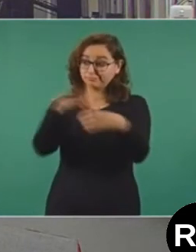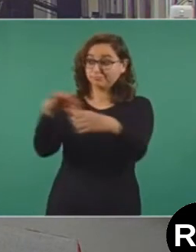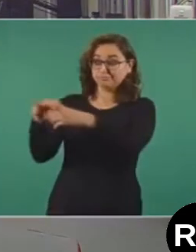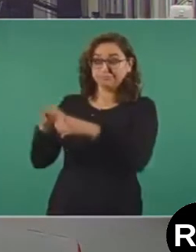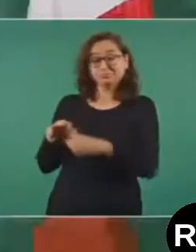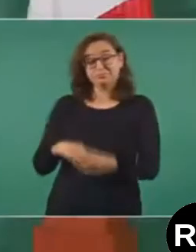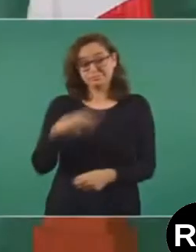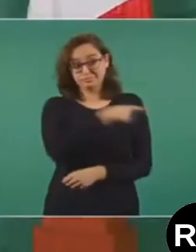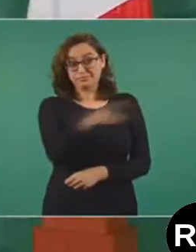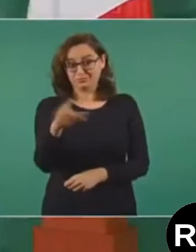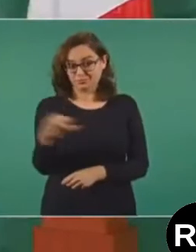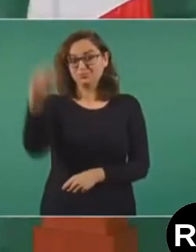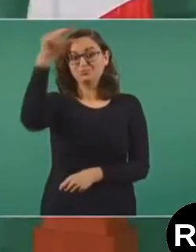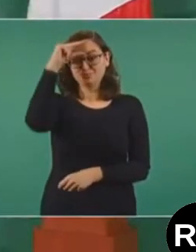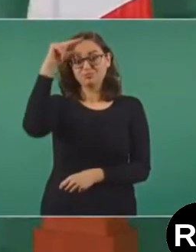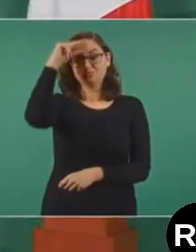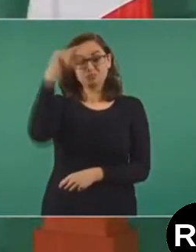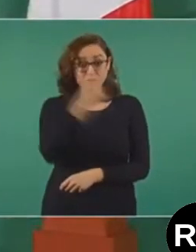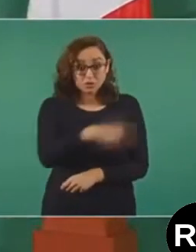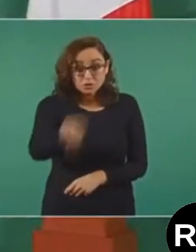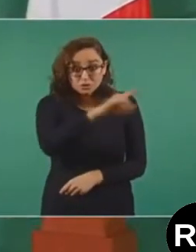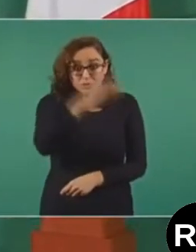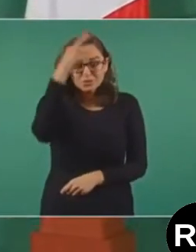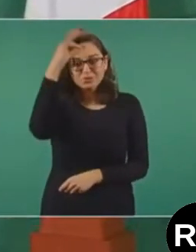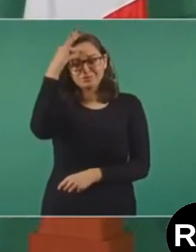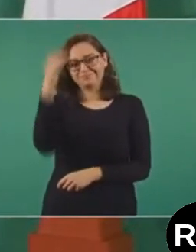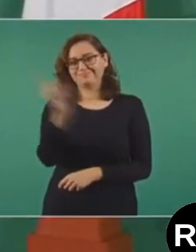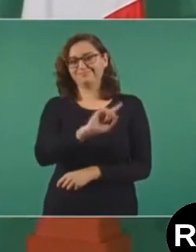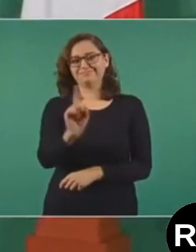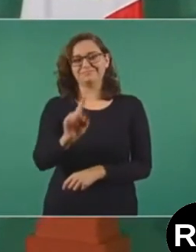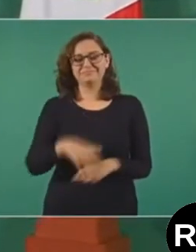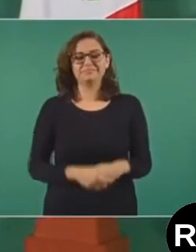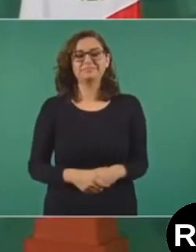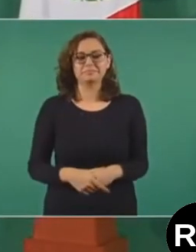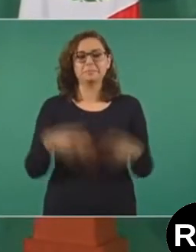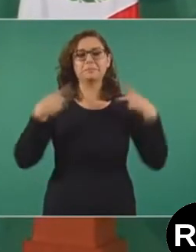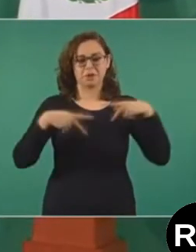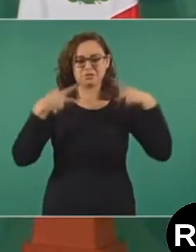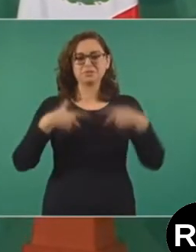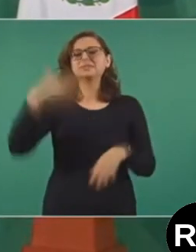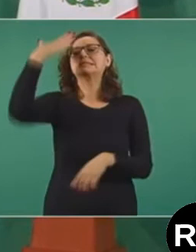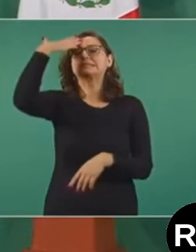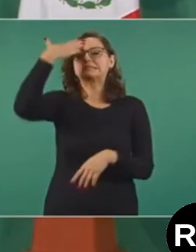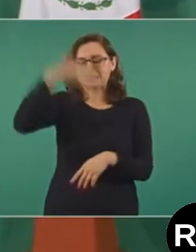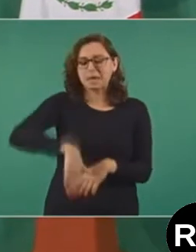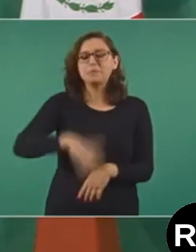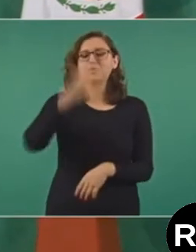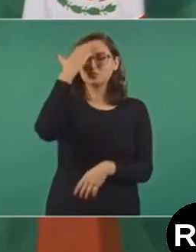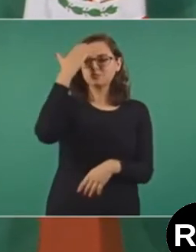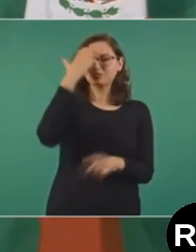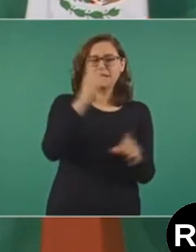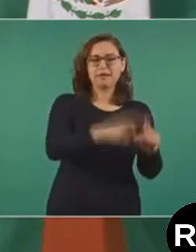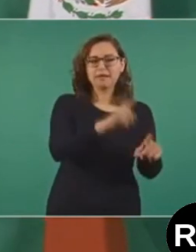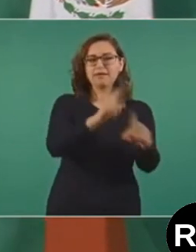Pueblo no es tonto, tonto es el que piensa que el pueblo es tonto. La gente sabe bien quién es quién.